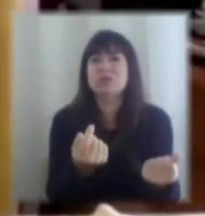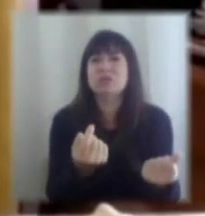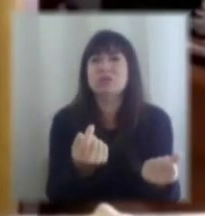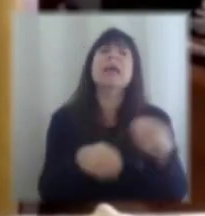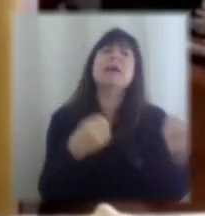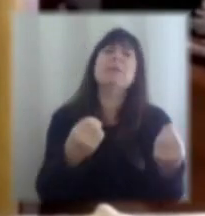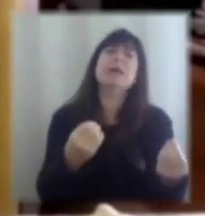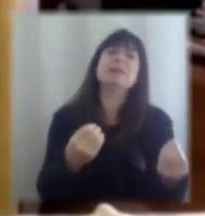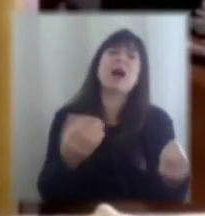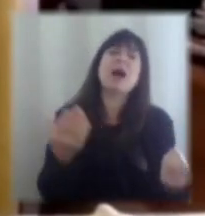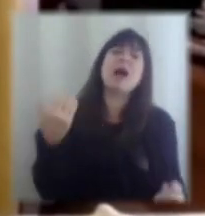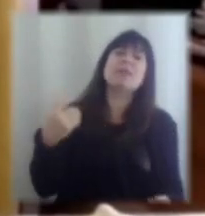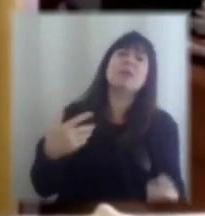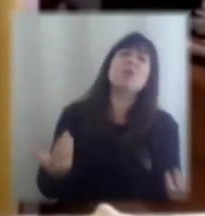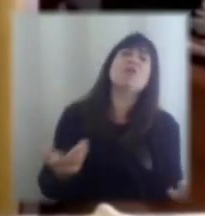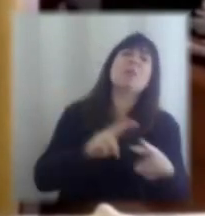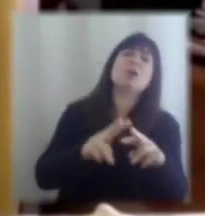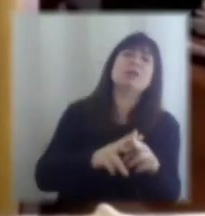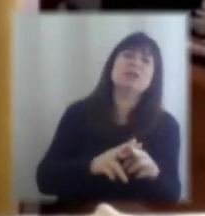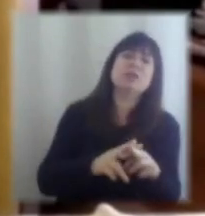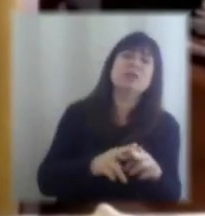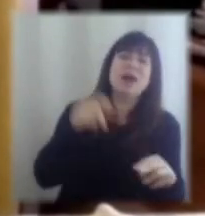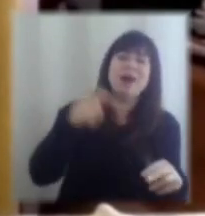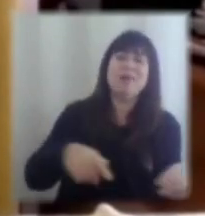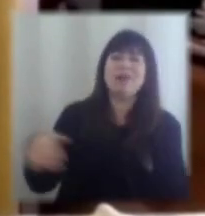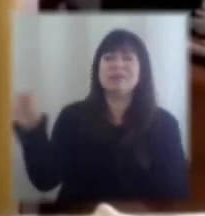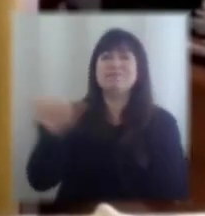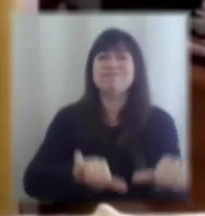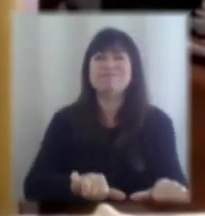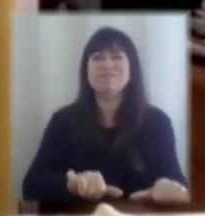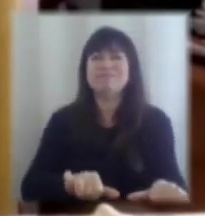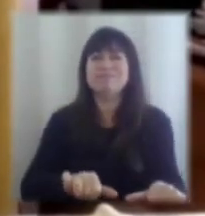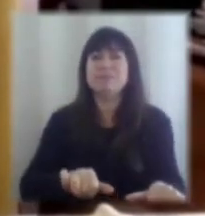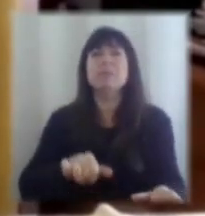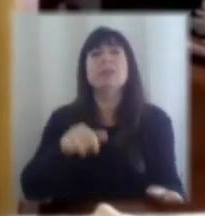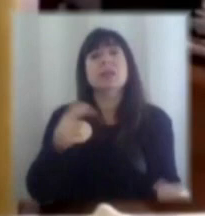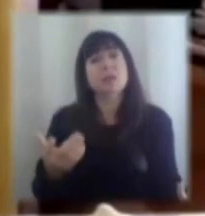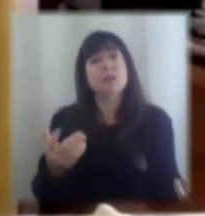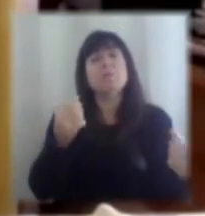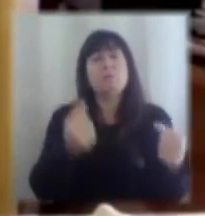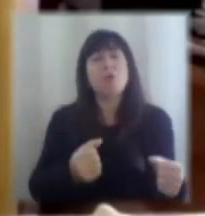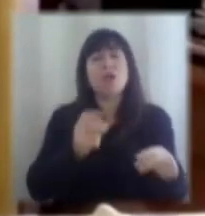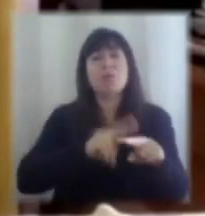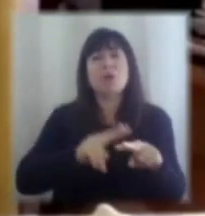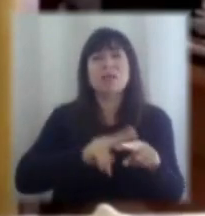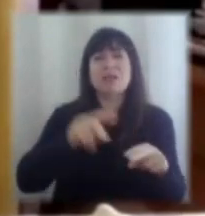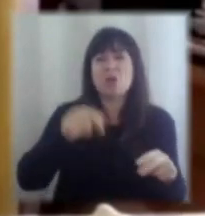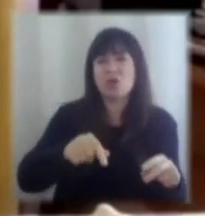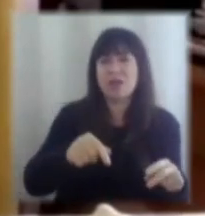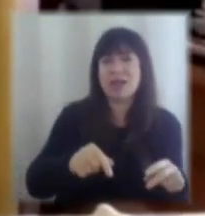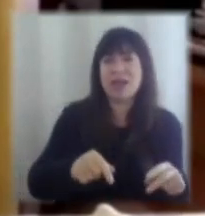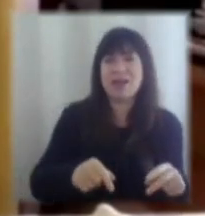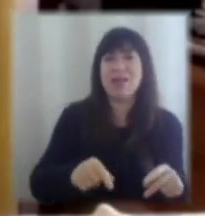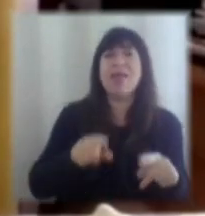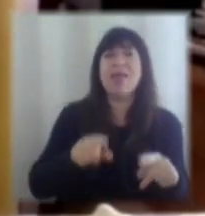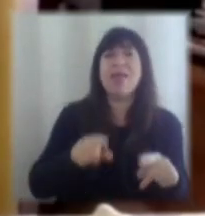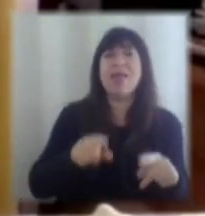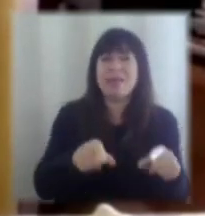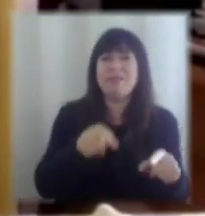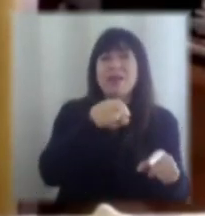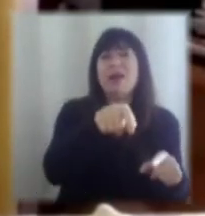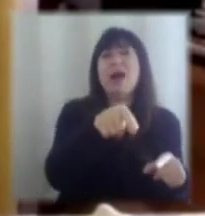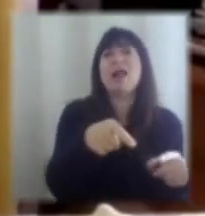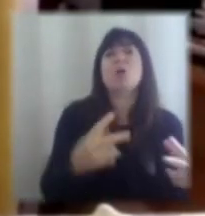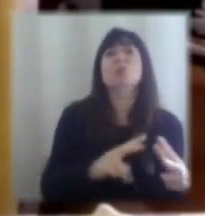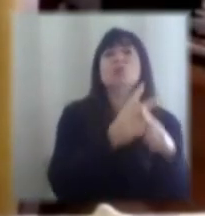distinta. Pero con todo el punto acá es que lo que podemos hacer hoy día se debe a la construcción de instituciones que